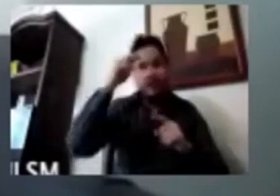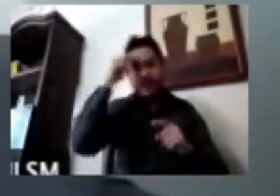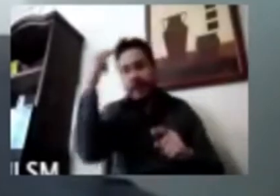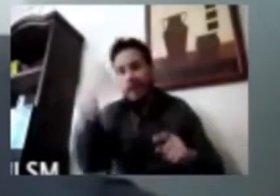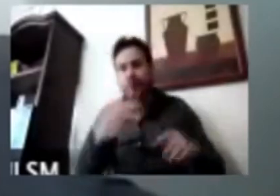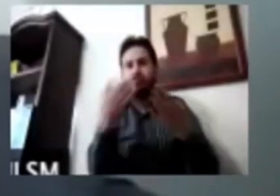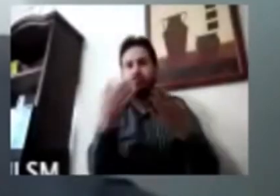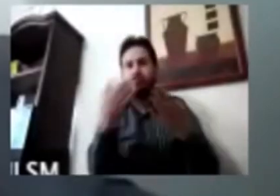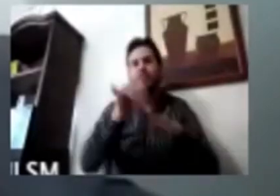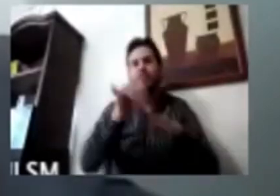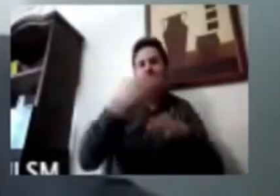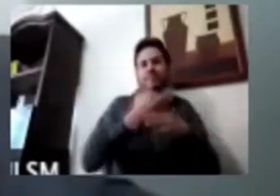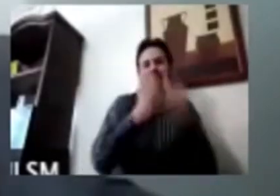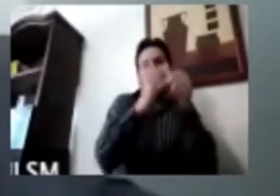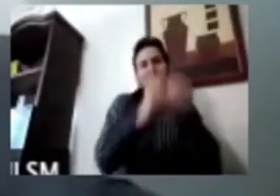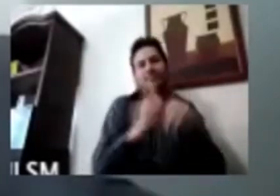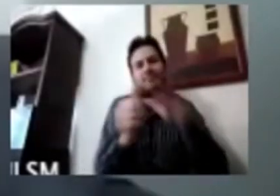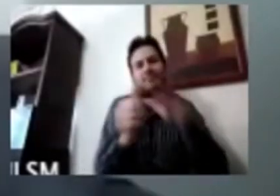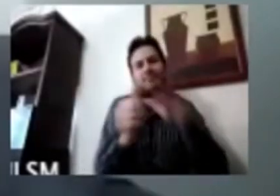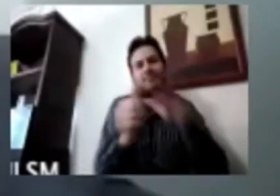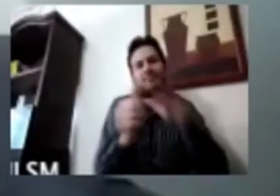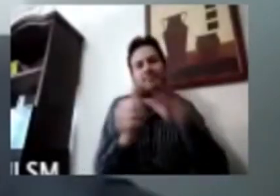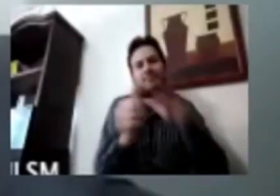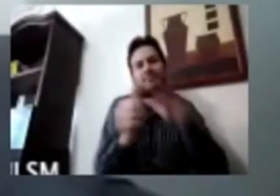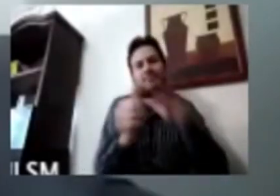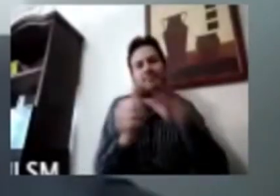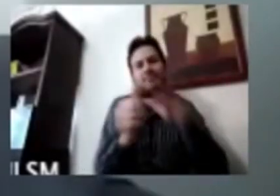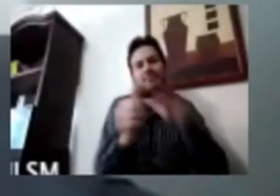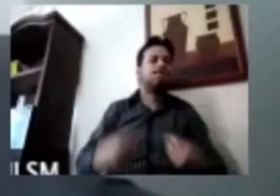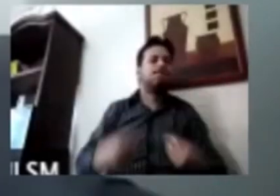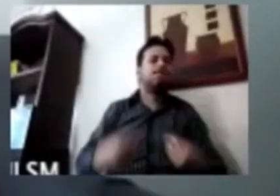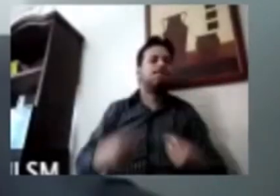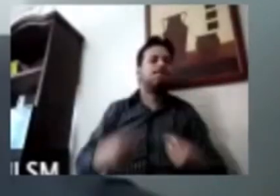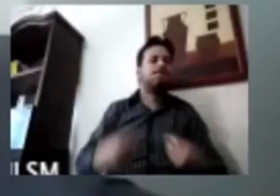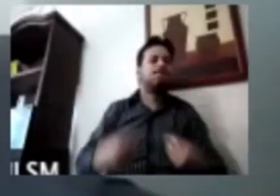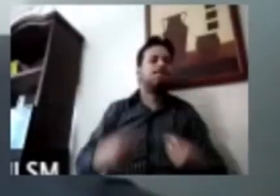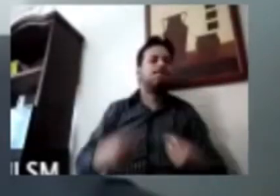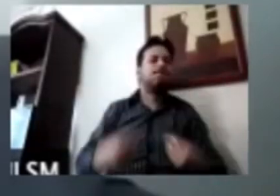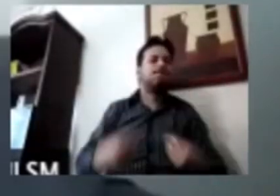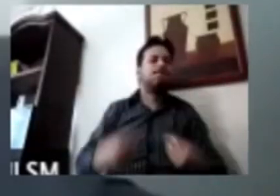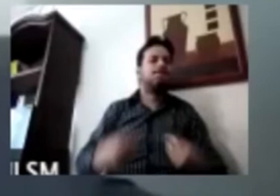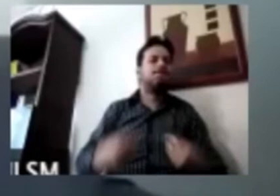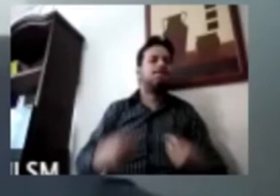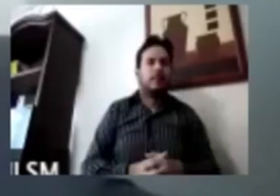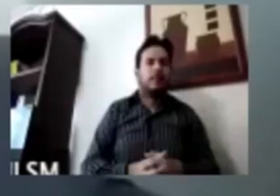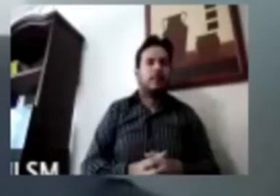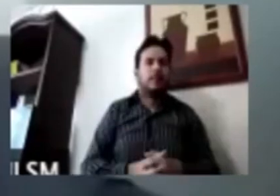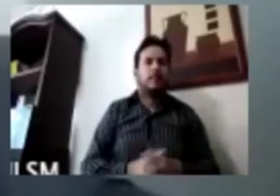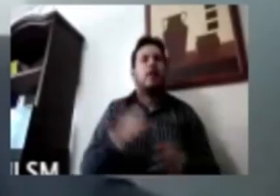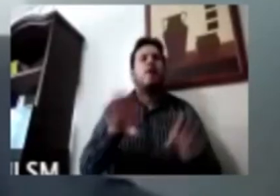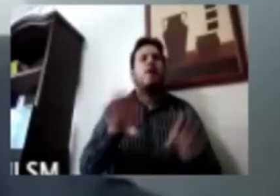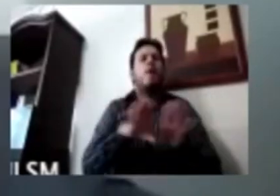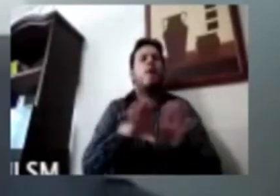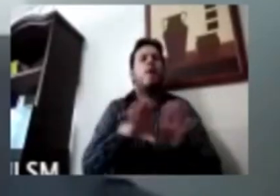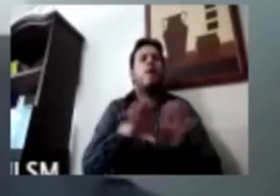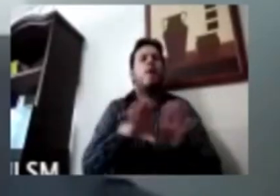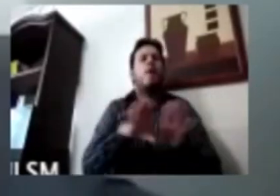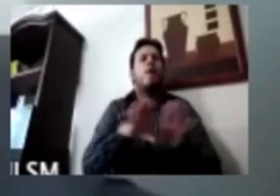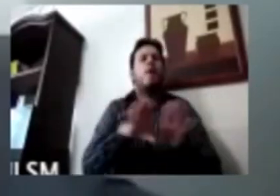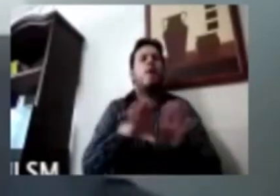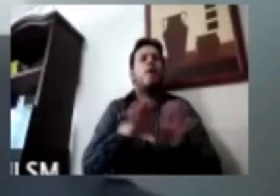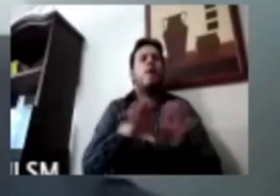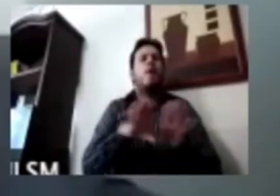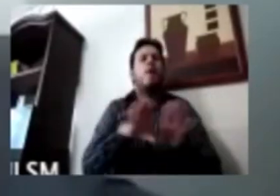¿Qué piensan? ¿Cómo lo están viviendo? ¿Cómo se sienten? ¿Qué piensan del presente? ¿Qué